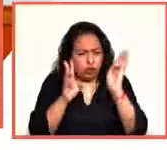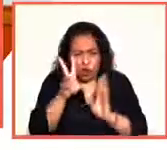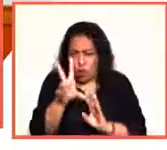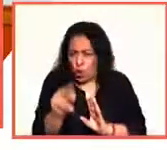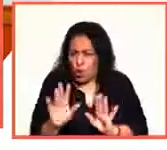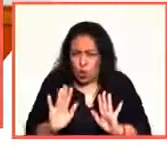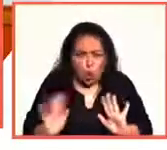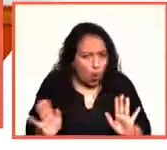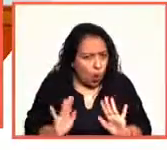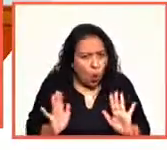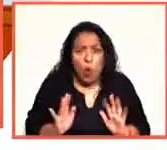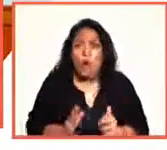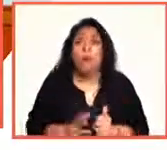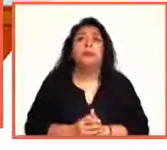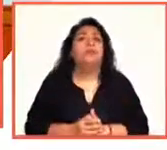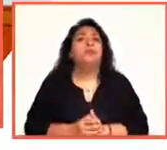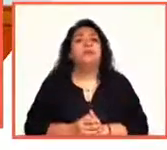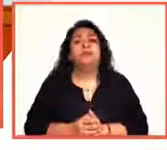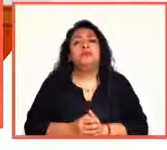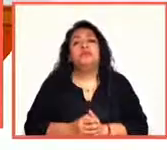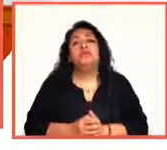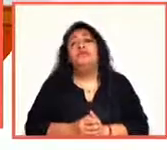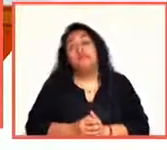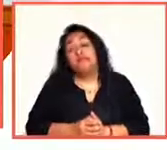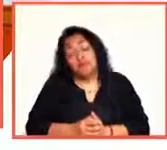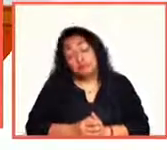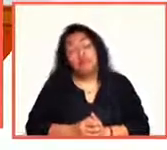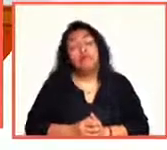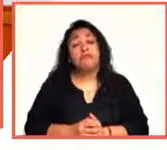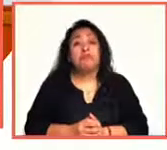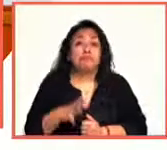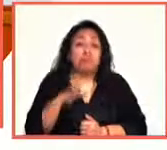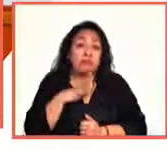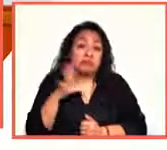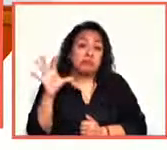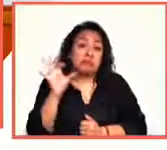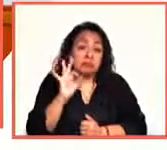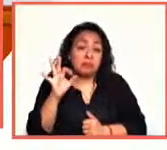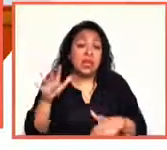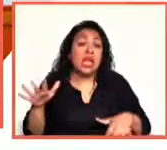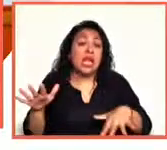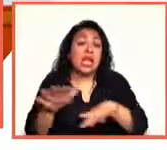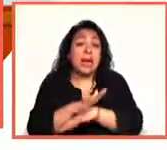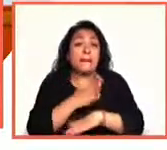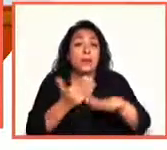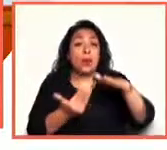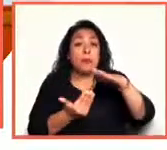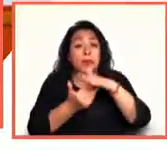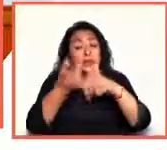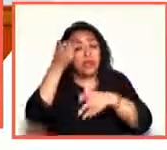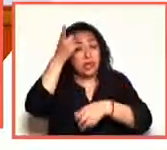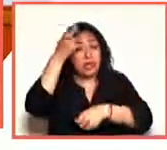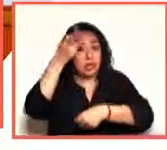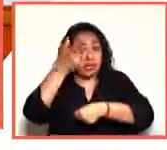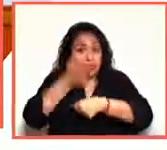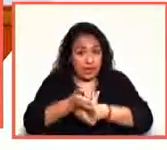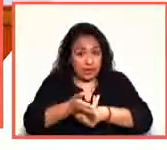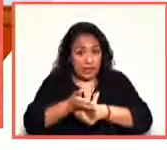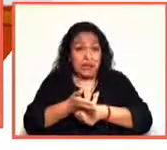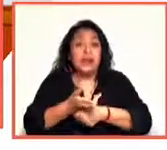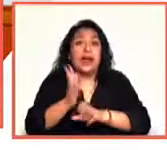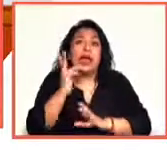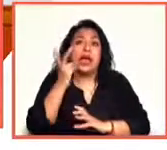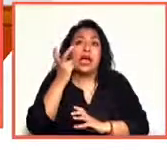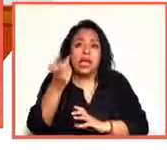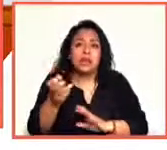habrá posibilidad de un cambio de mesa directiva. Esto relaja